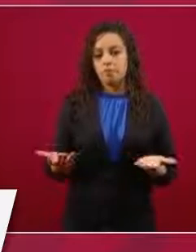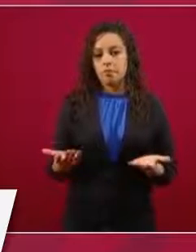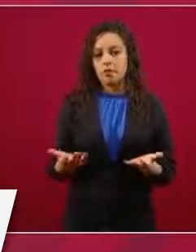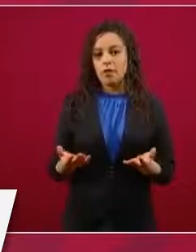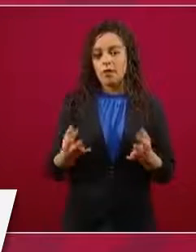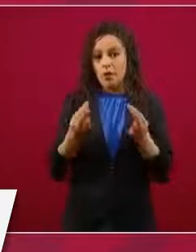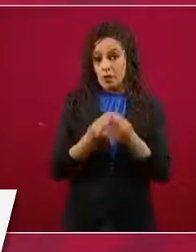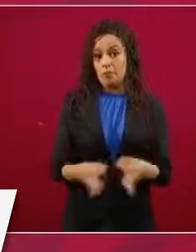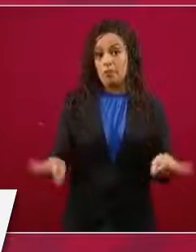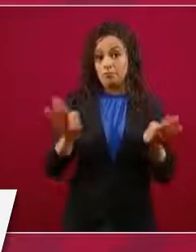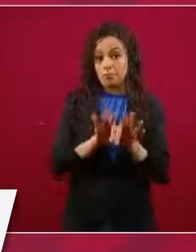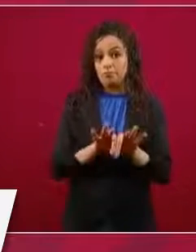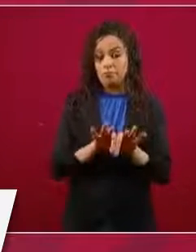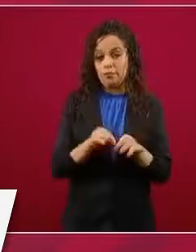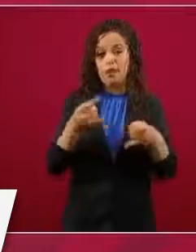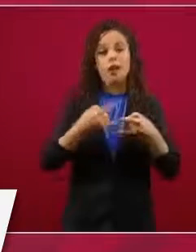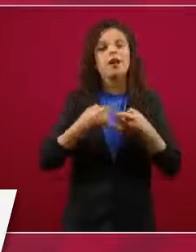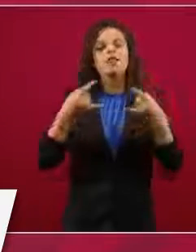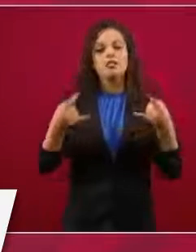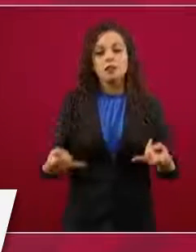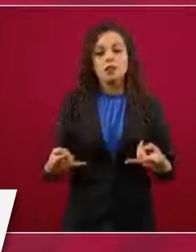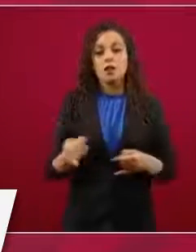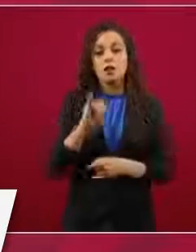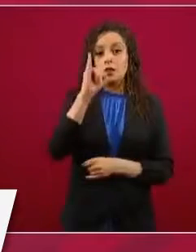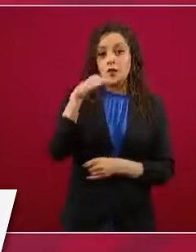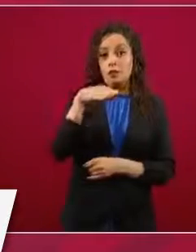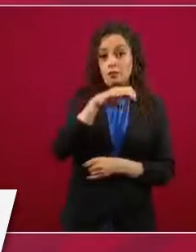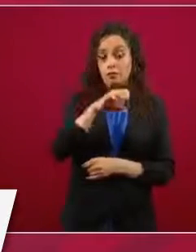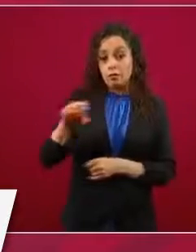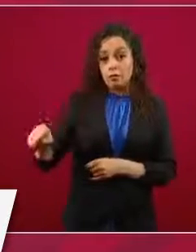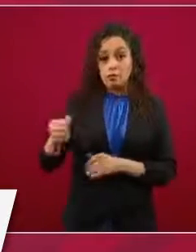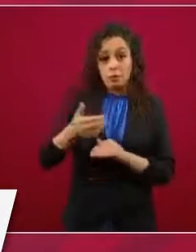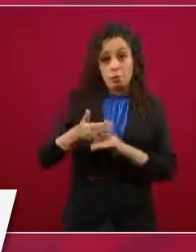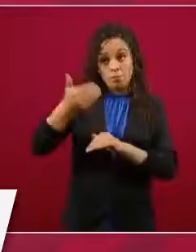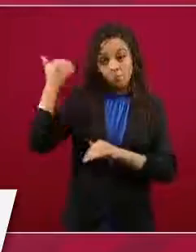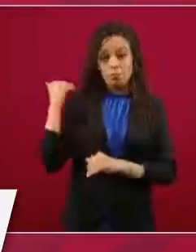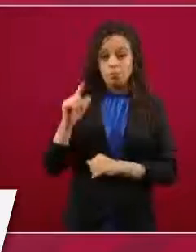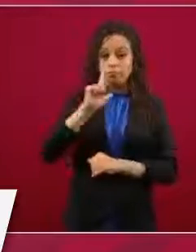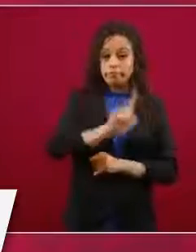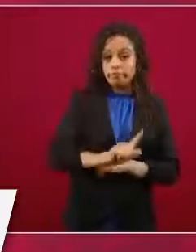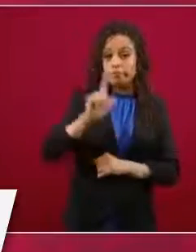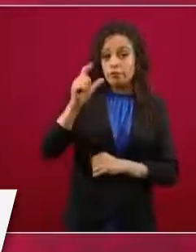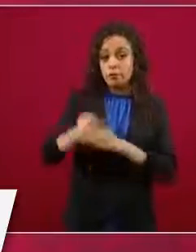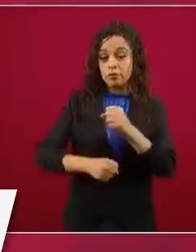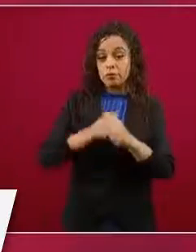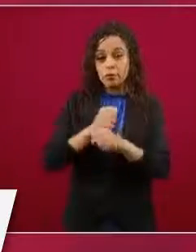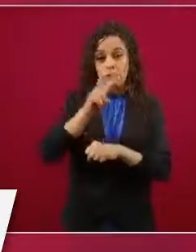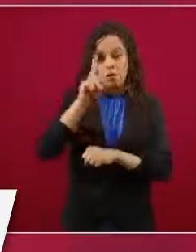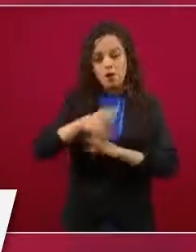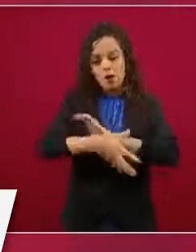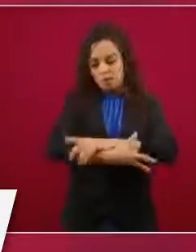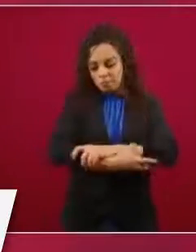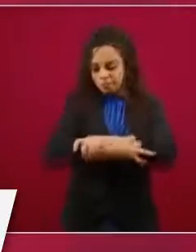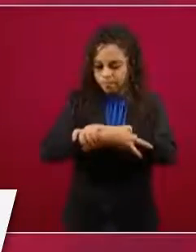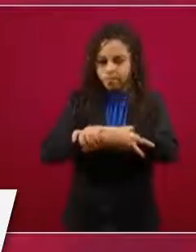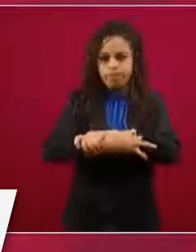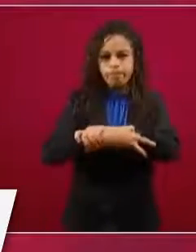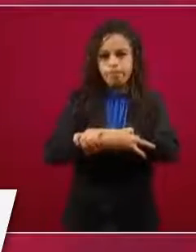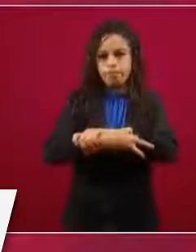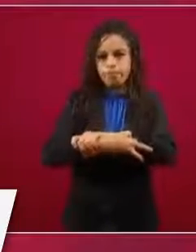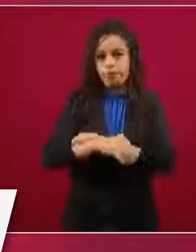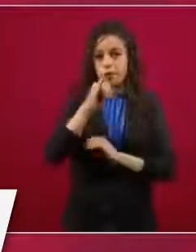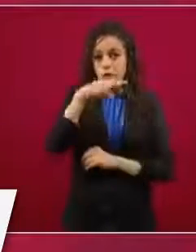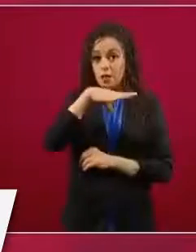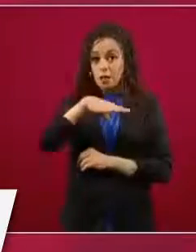historia del Seguro Social. Es una historia de 77 años de solidaridad en el que el IMSS ha sorteado